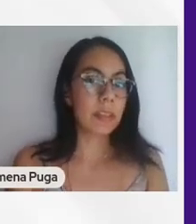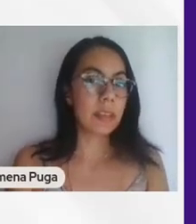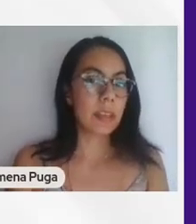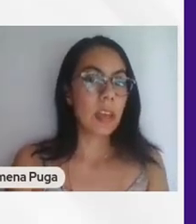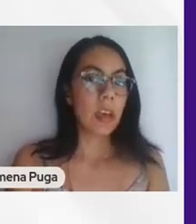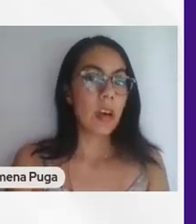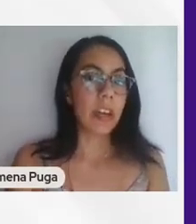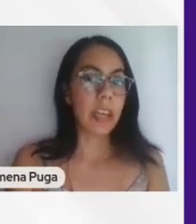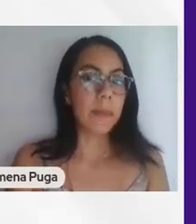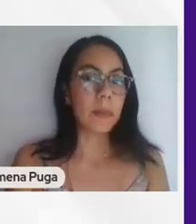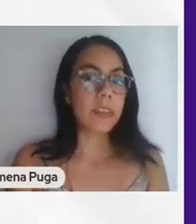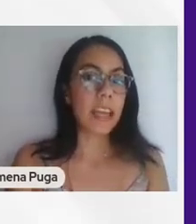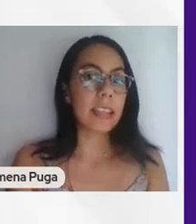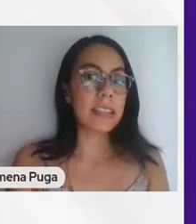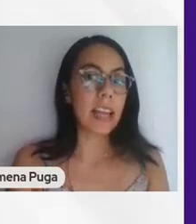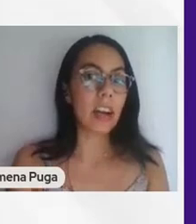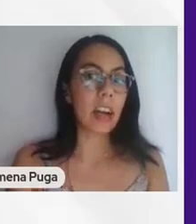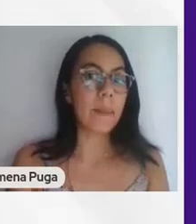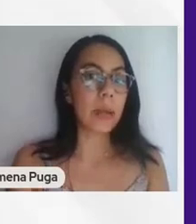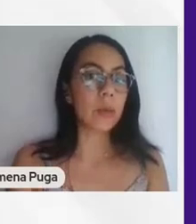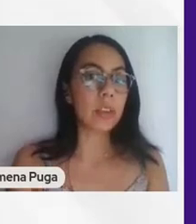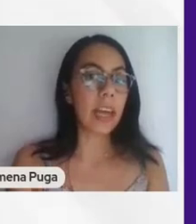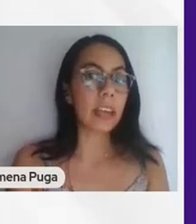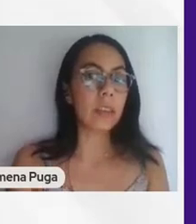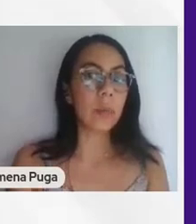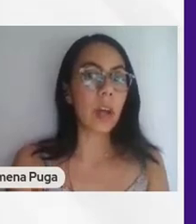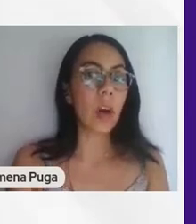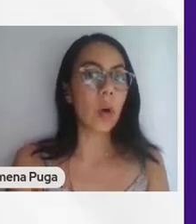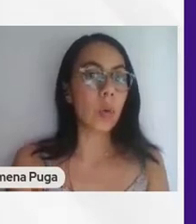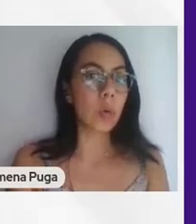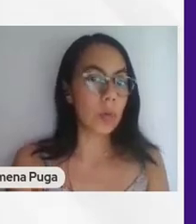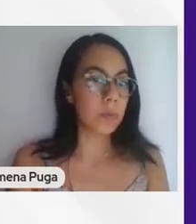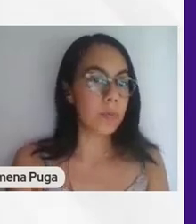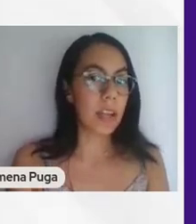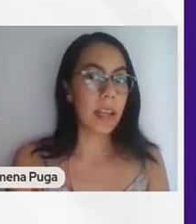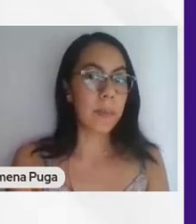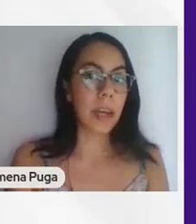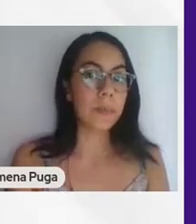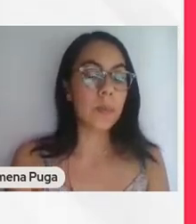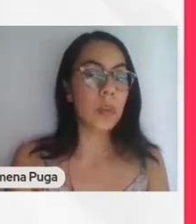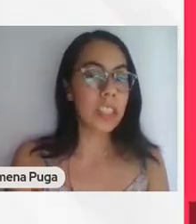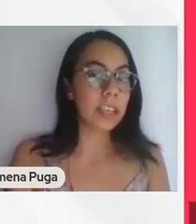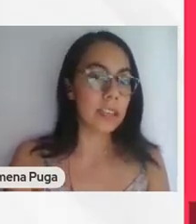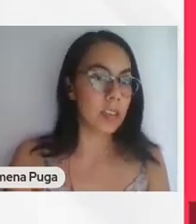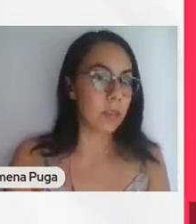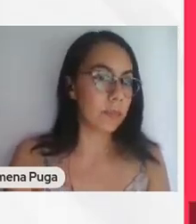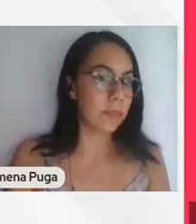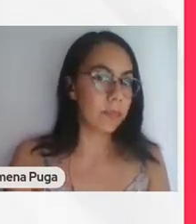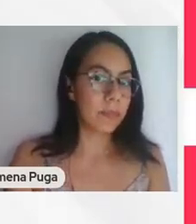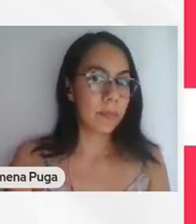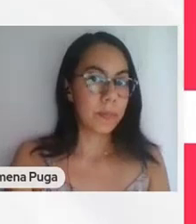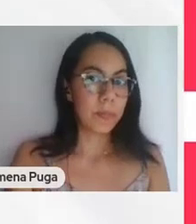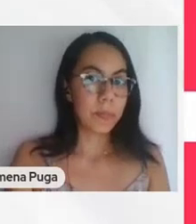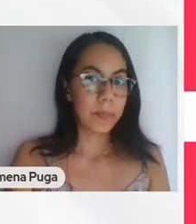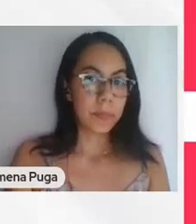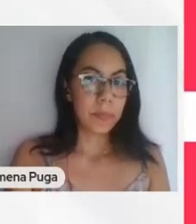Super, ok, vamos a iniciar con la pregunta número uno, ¿sale? Pongan mucha atención.